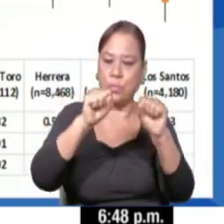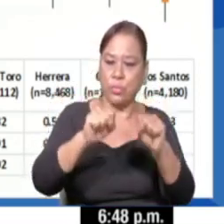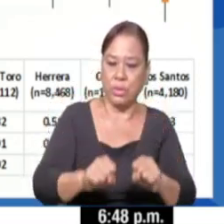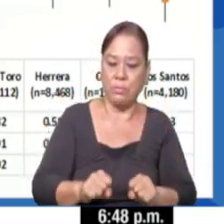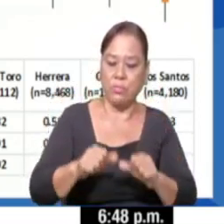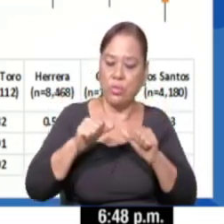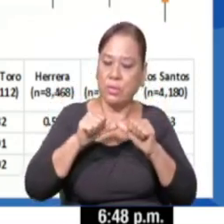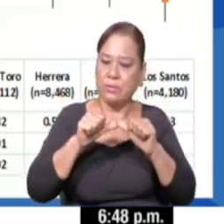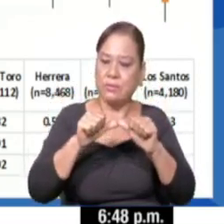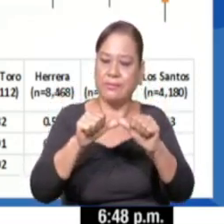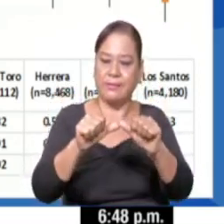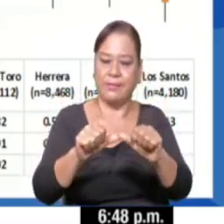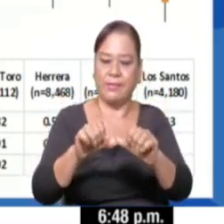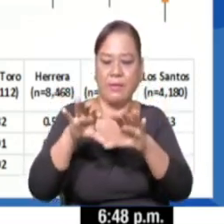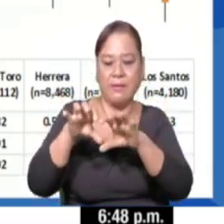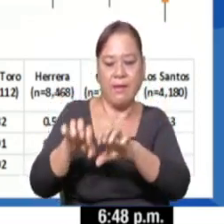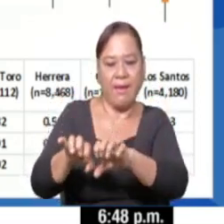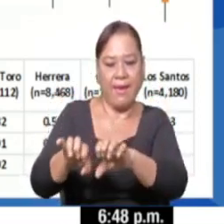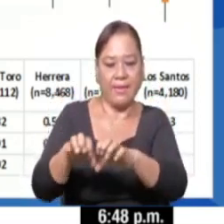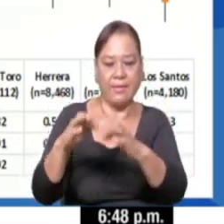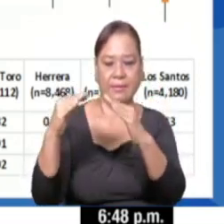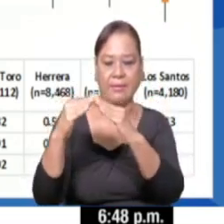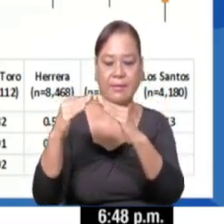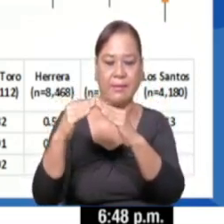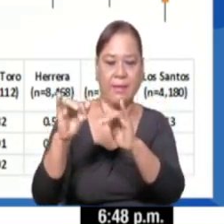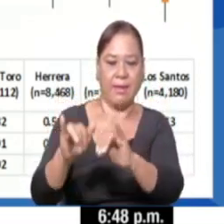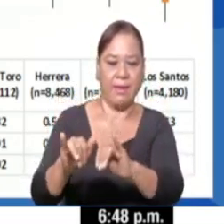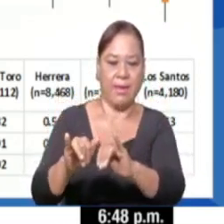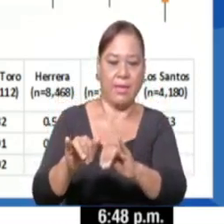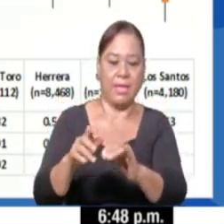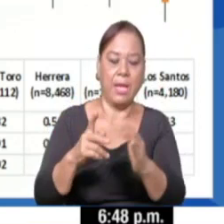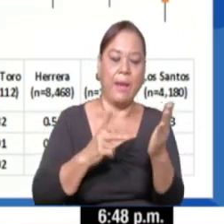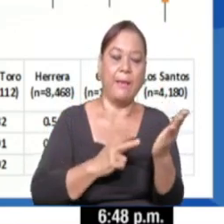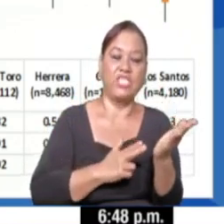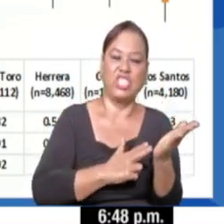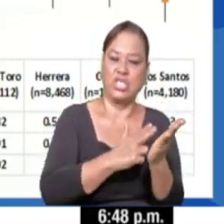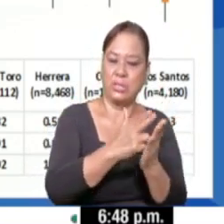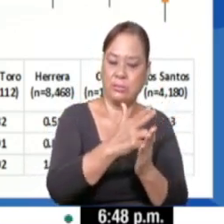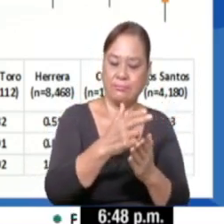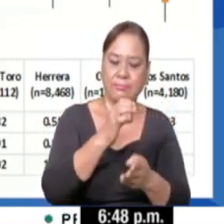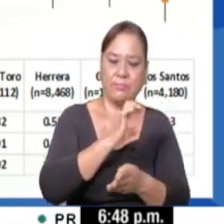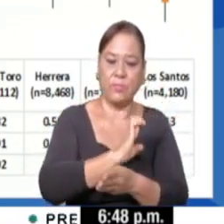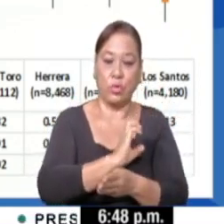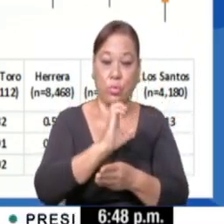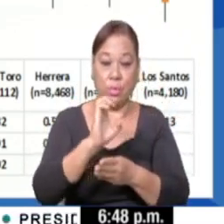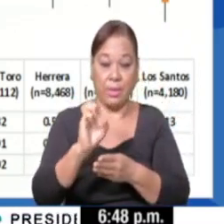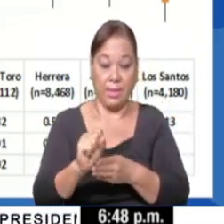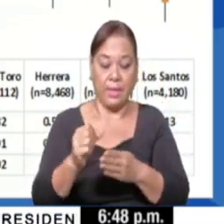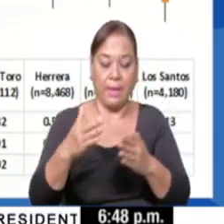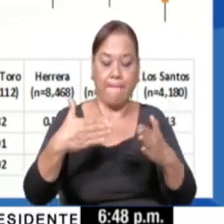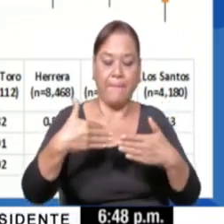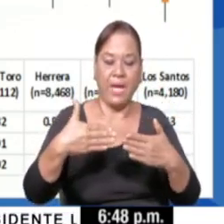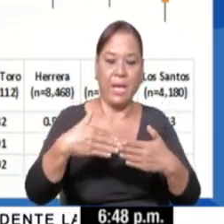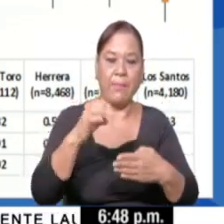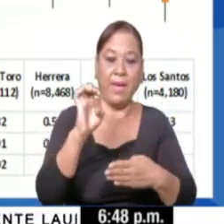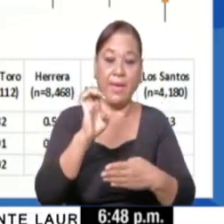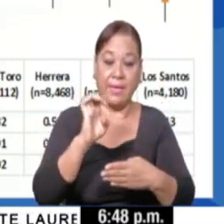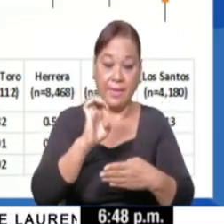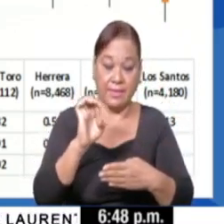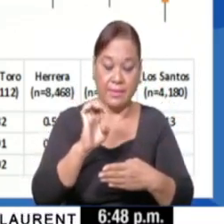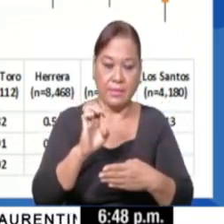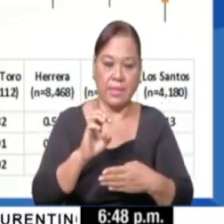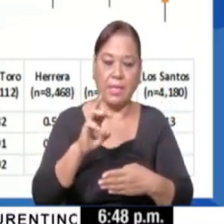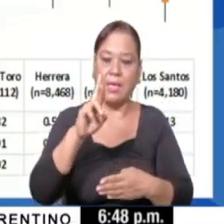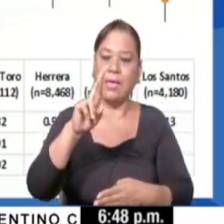mantenerlos en el aislamiento. La provincia de Chiriquí, Cocle y Panamá Este con un RT en